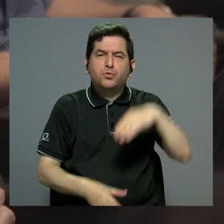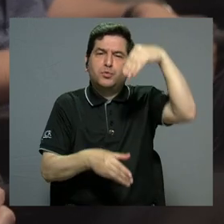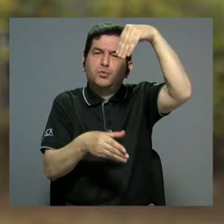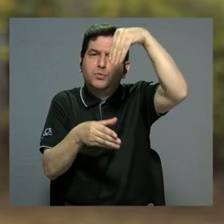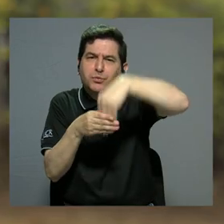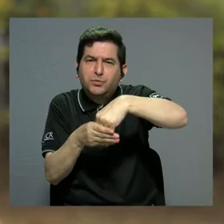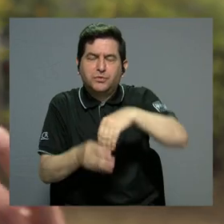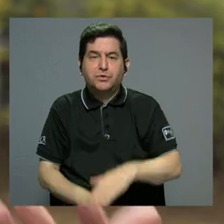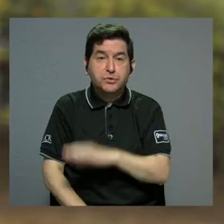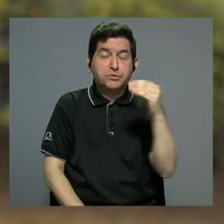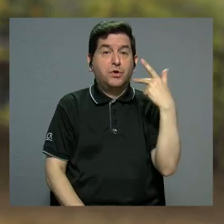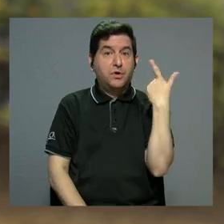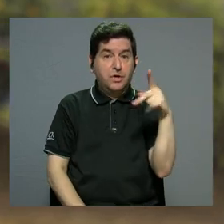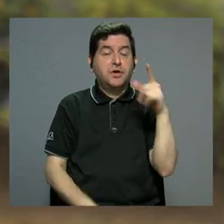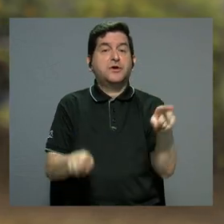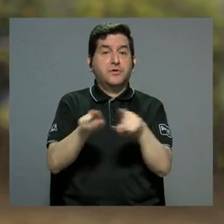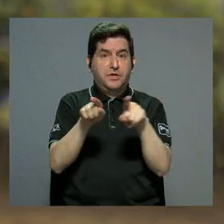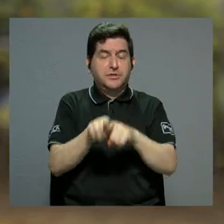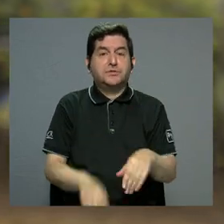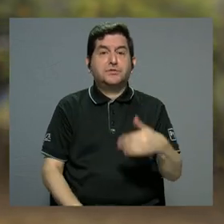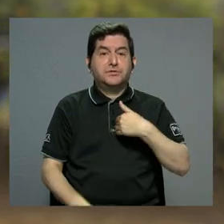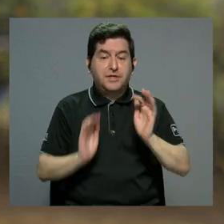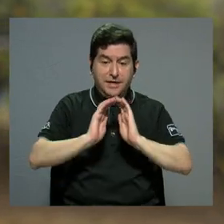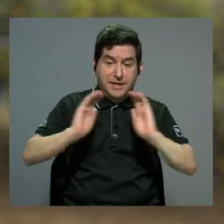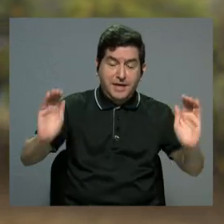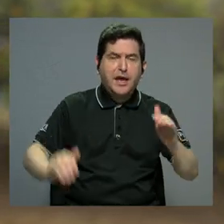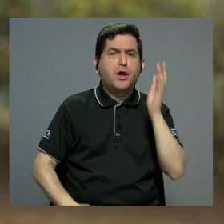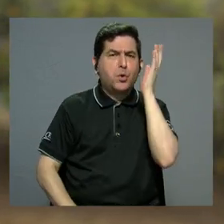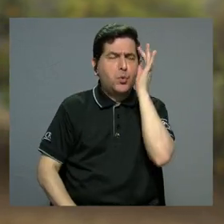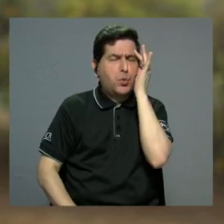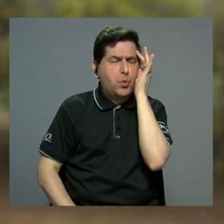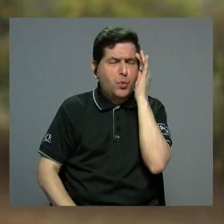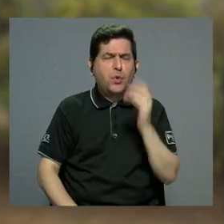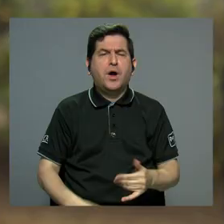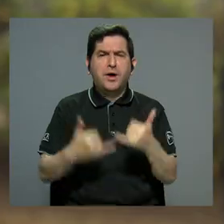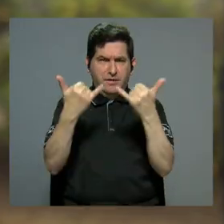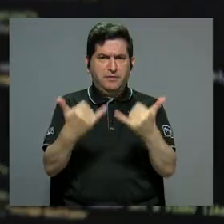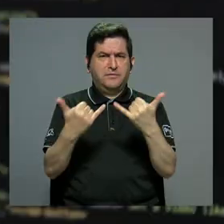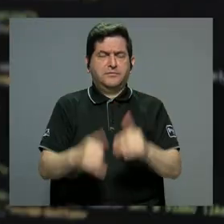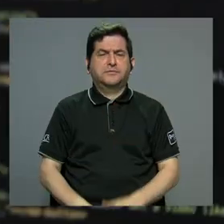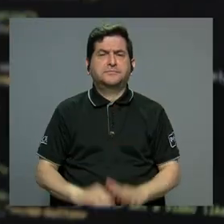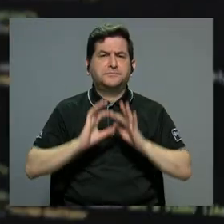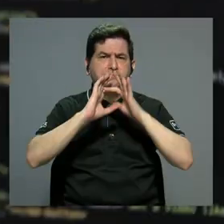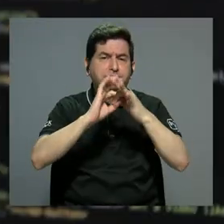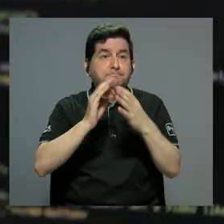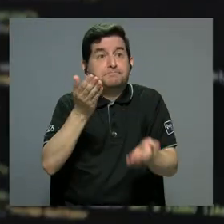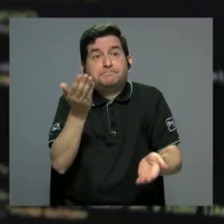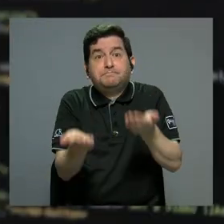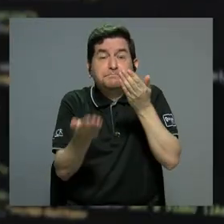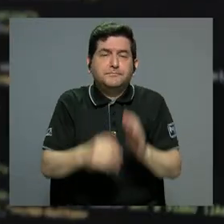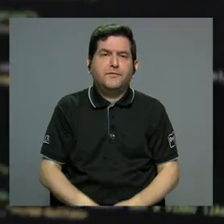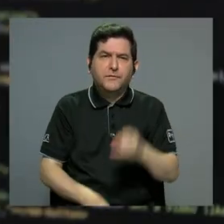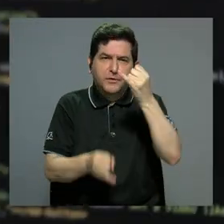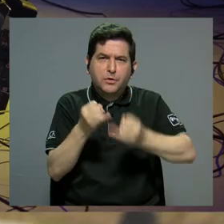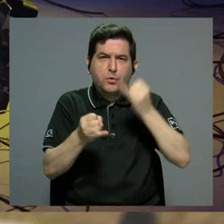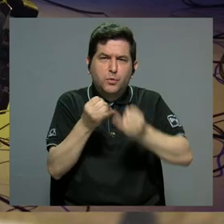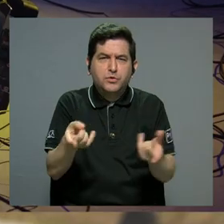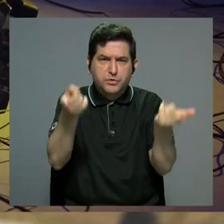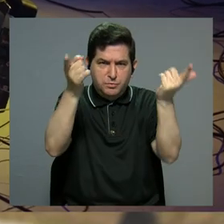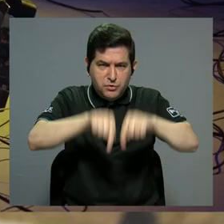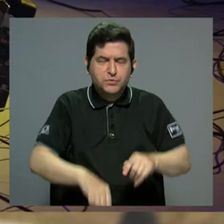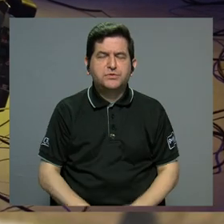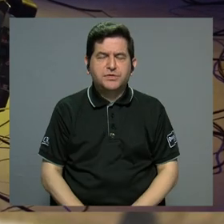inclusión, y los riesgos también que tienen las niñez, que nos preocupan muchísimo hoy en día con respecto a tal vez a los últimos